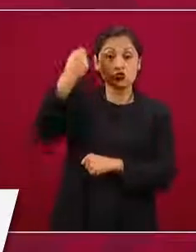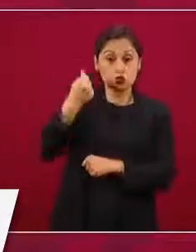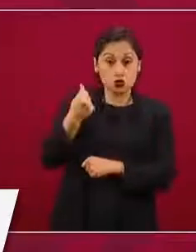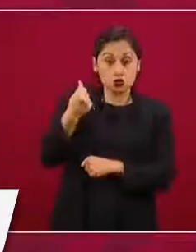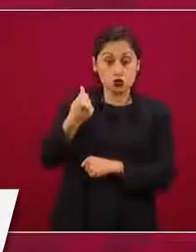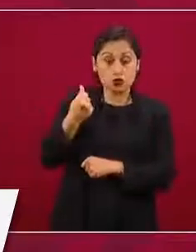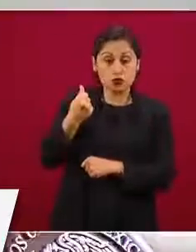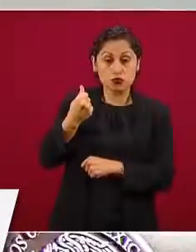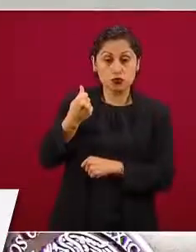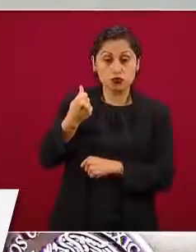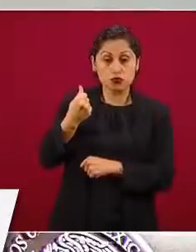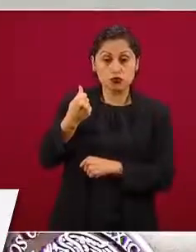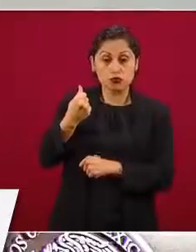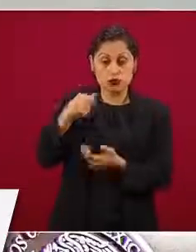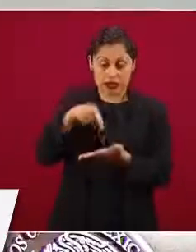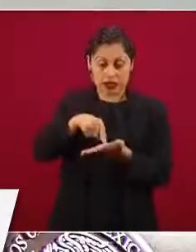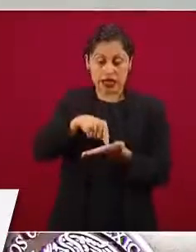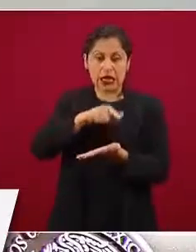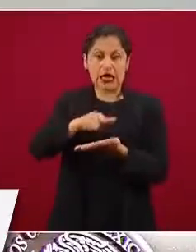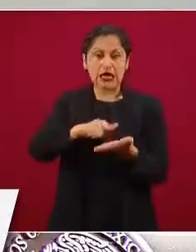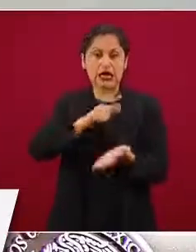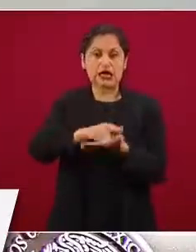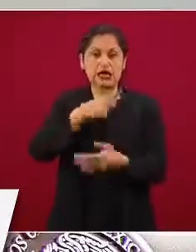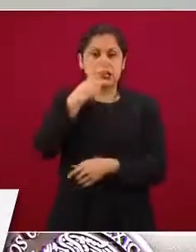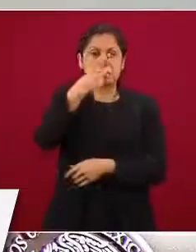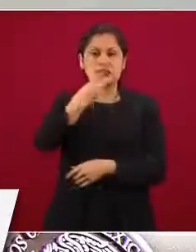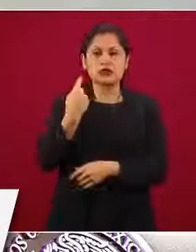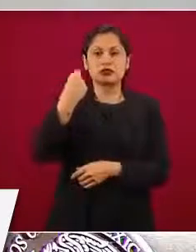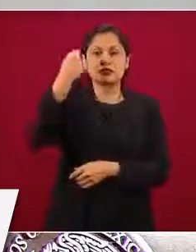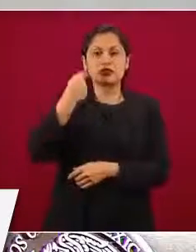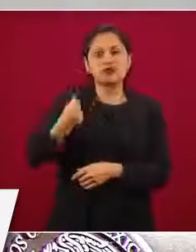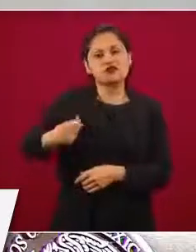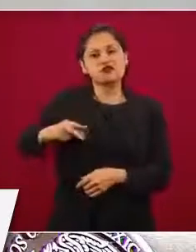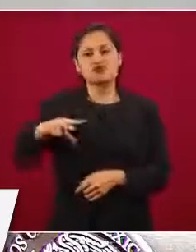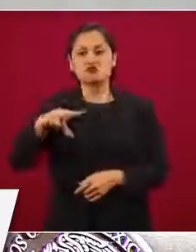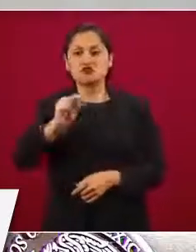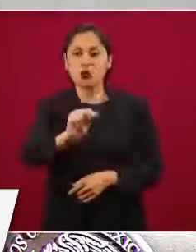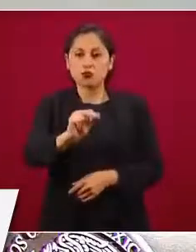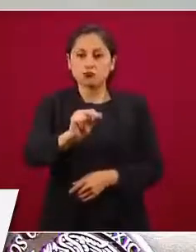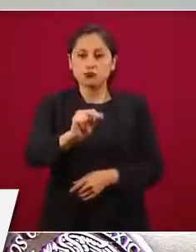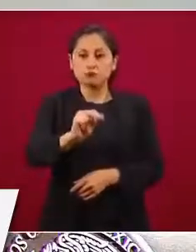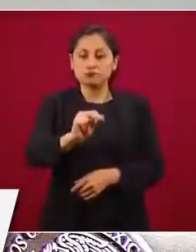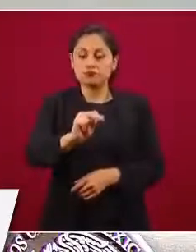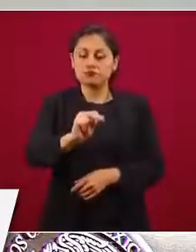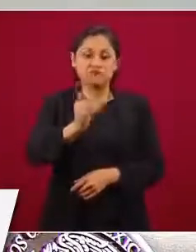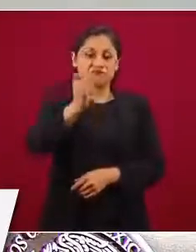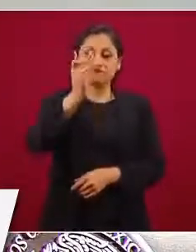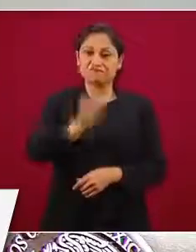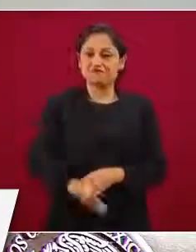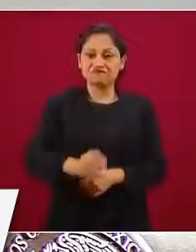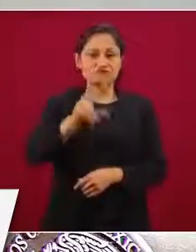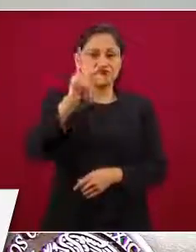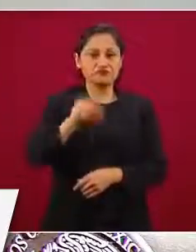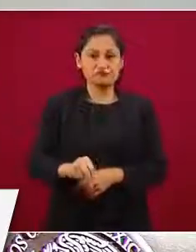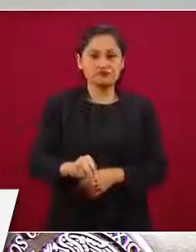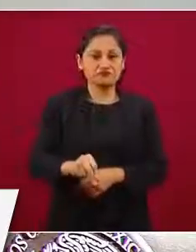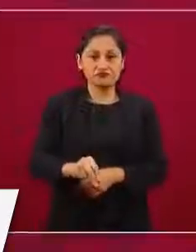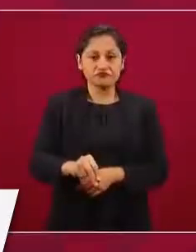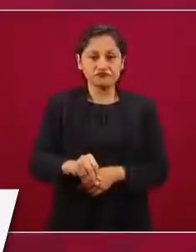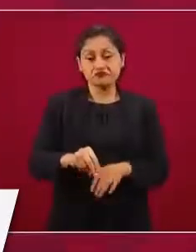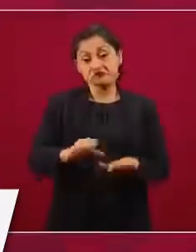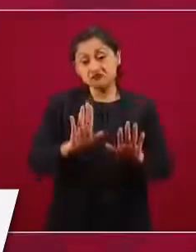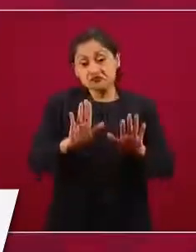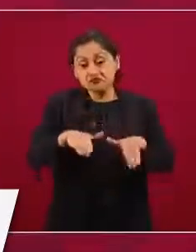llaman negativa de pensiones, es decir, no se le admite retirarse con nada,